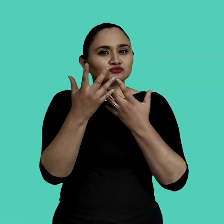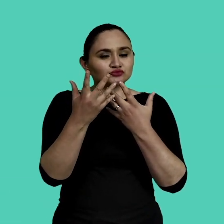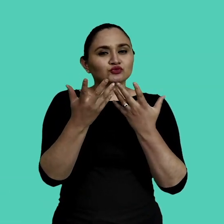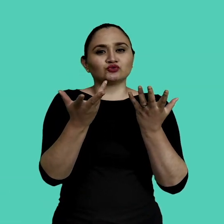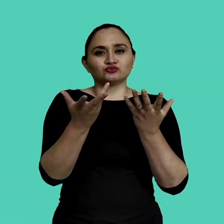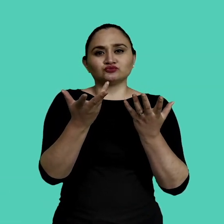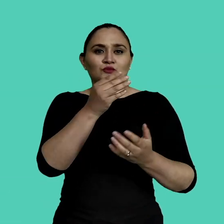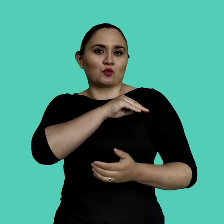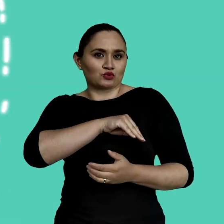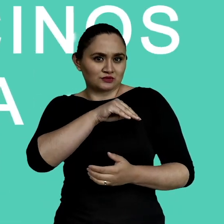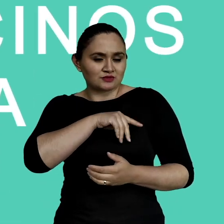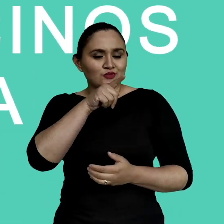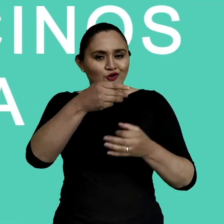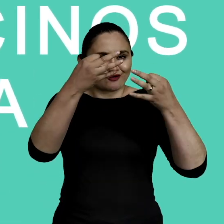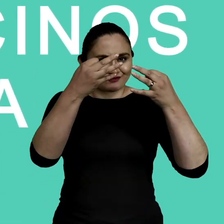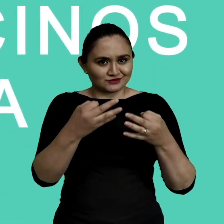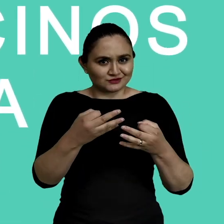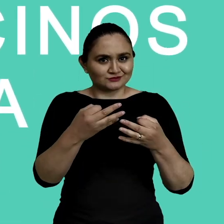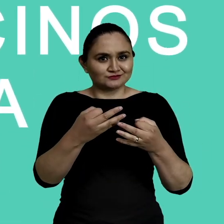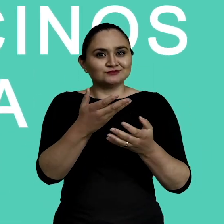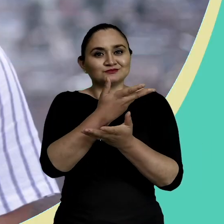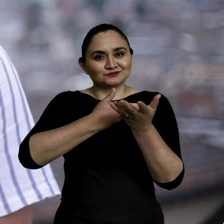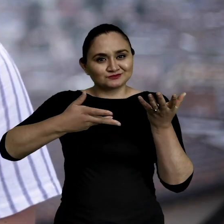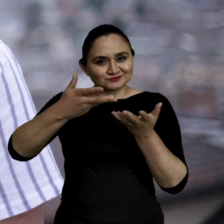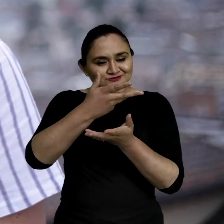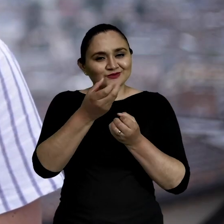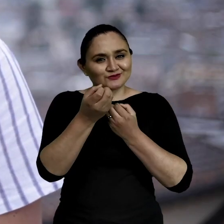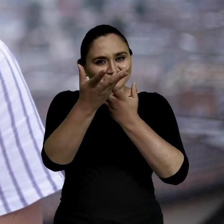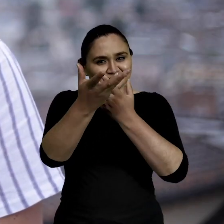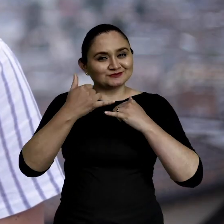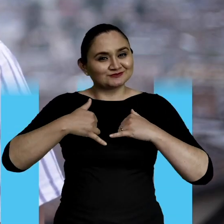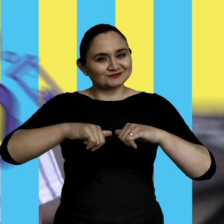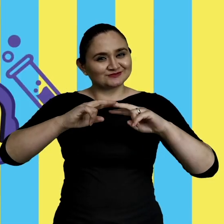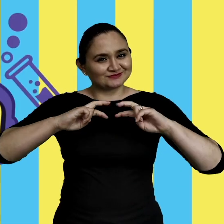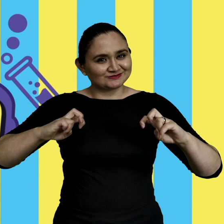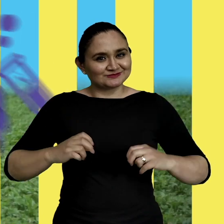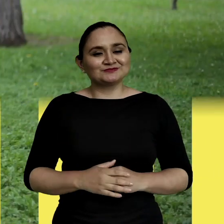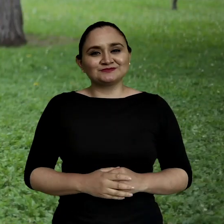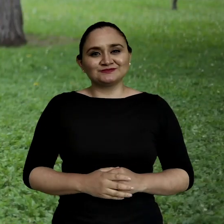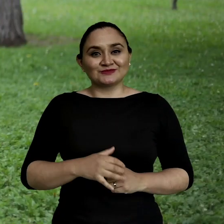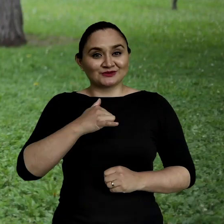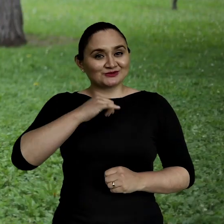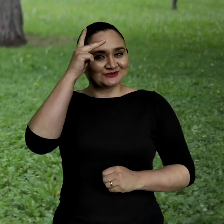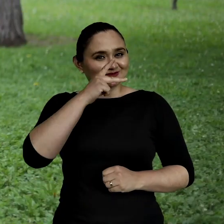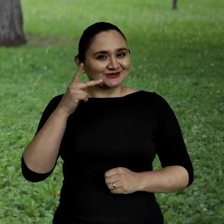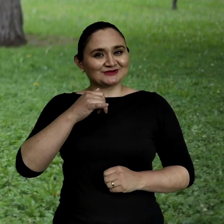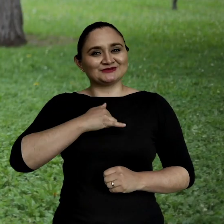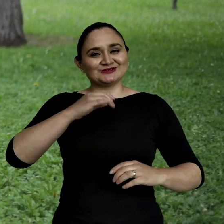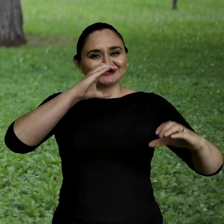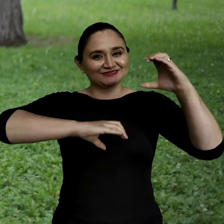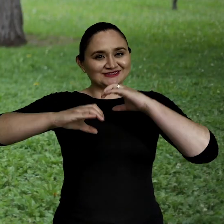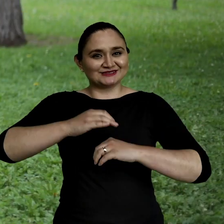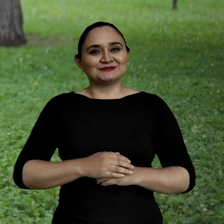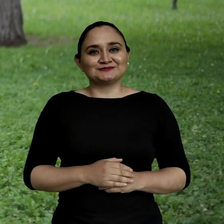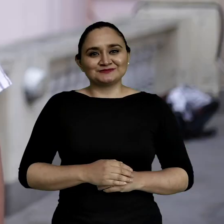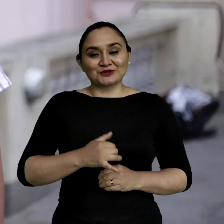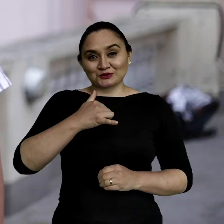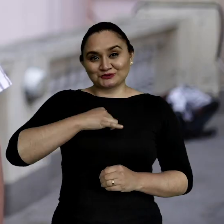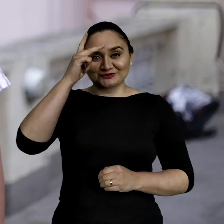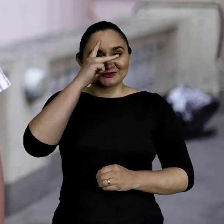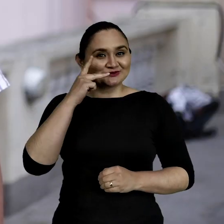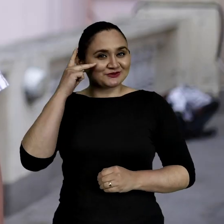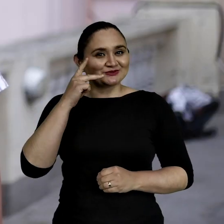y comparte esta información con todos tus vecinos y con tu familia. Sigue investigando. Soy Kenaya y soy ciencia.